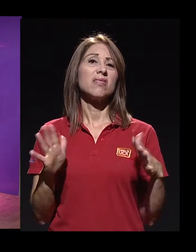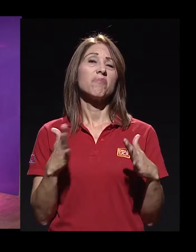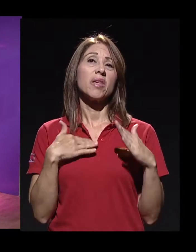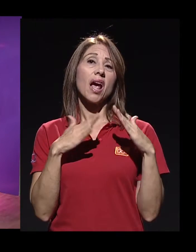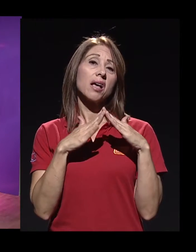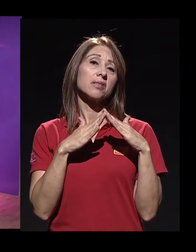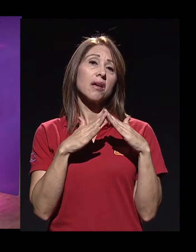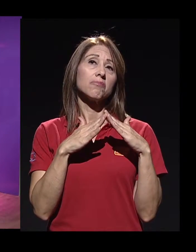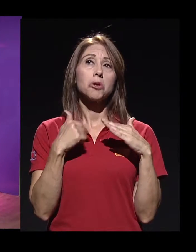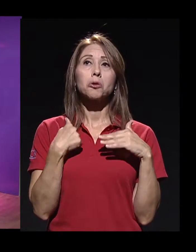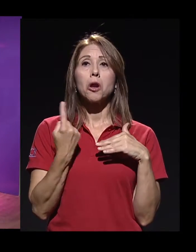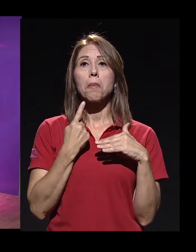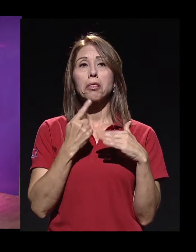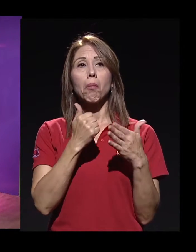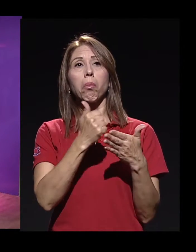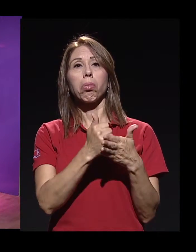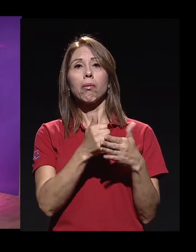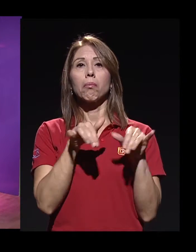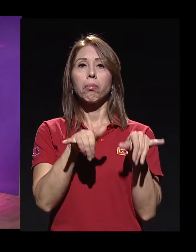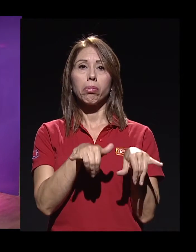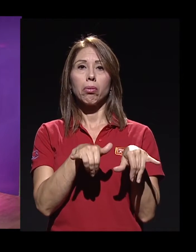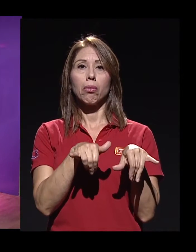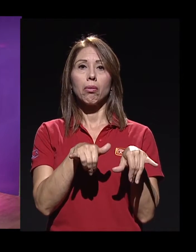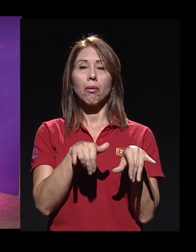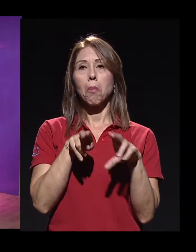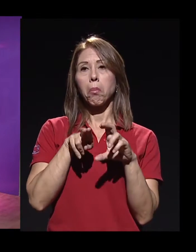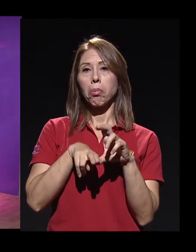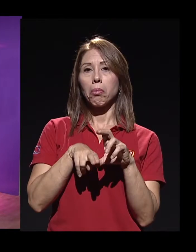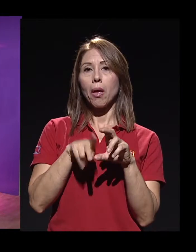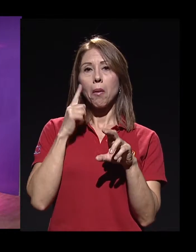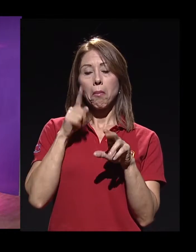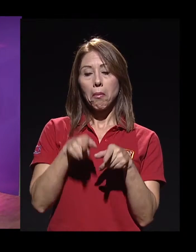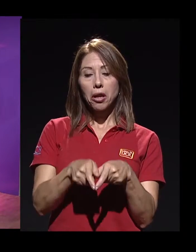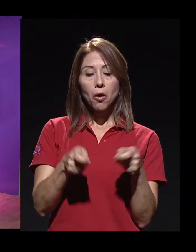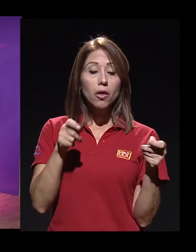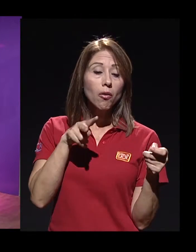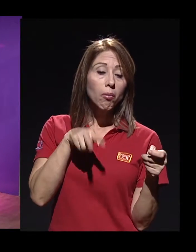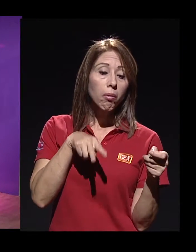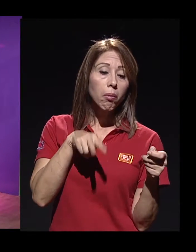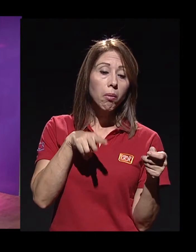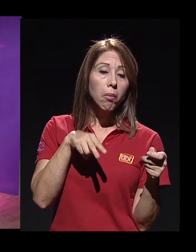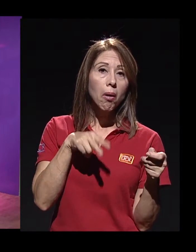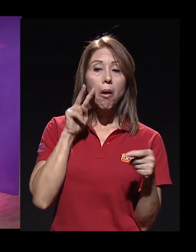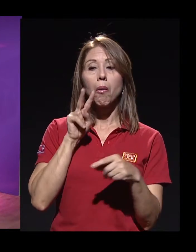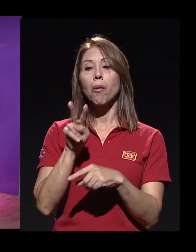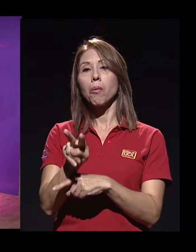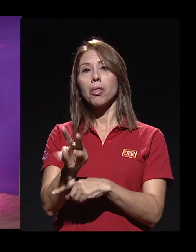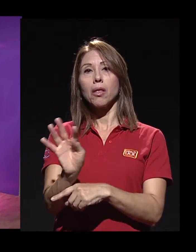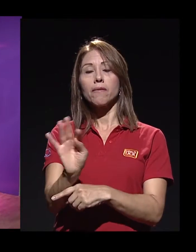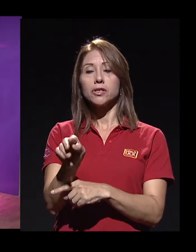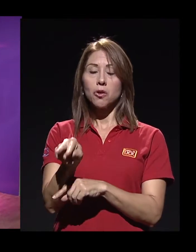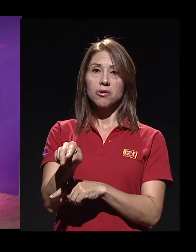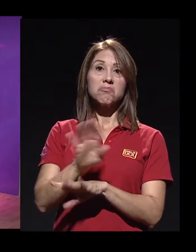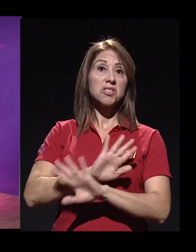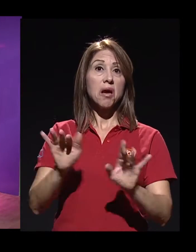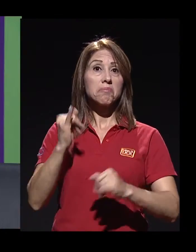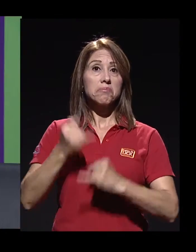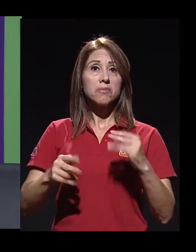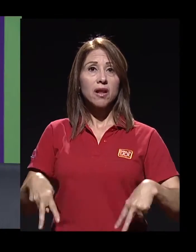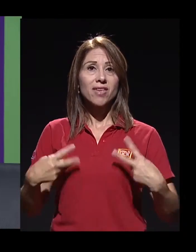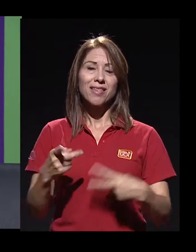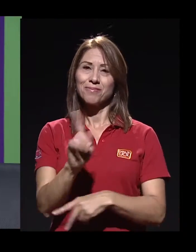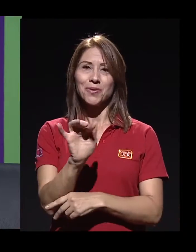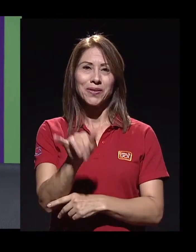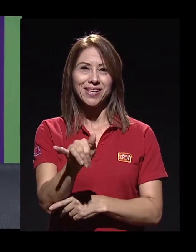casa ahí viendo el periódico o viendo televisión y ya se acabó la vida para mí y eso no es así.